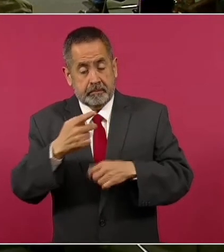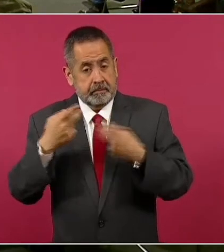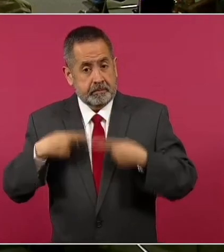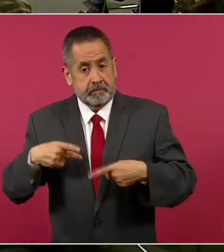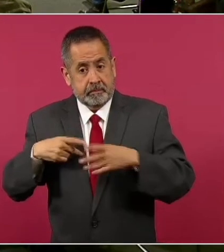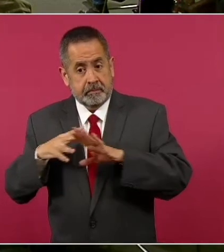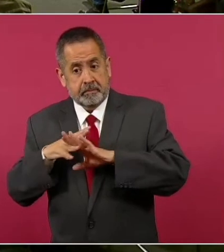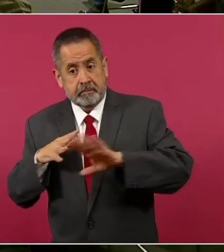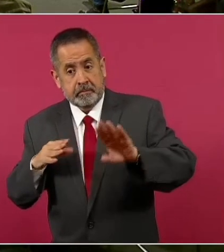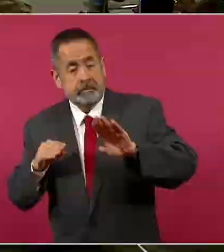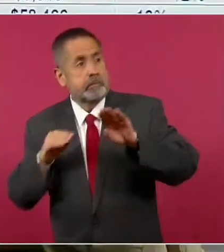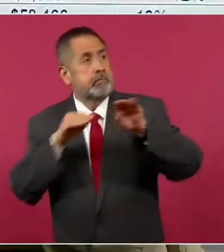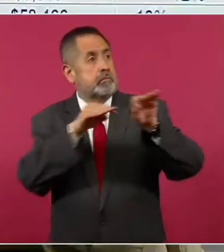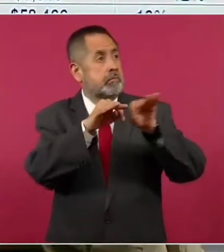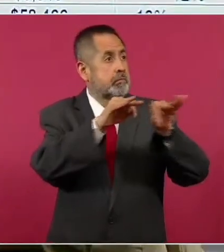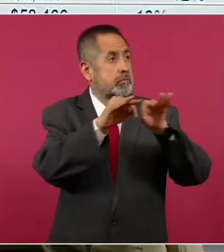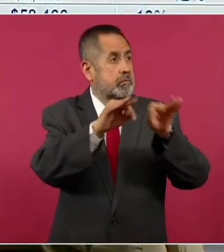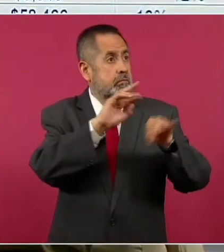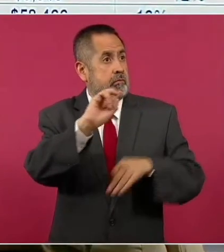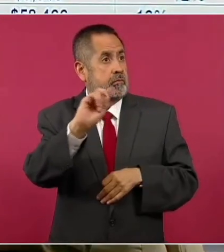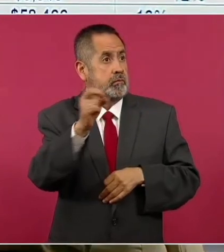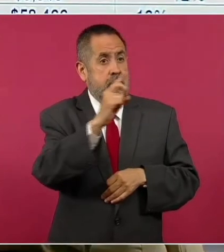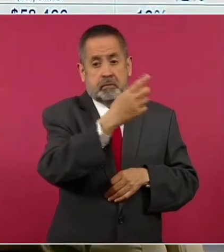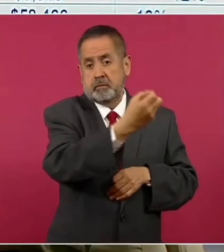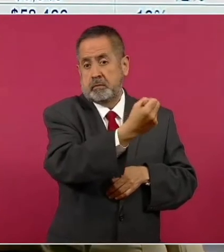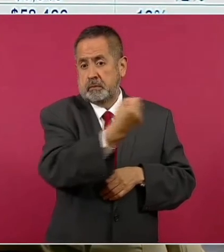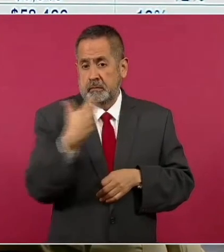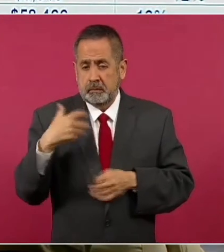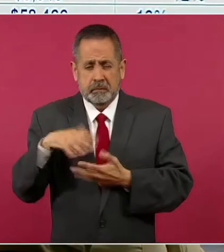Entonces, es un pueblo muy trabajador.